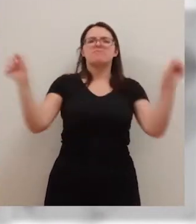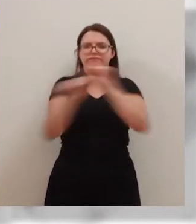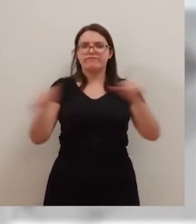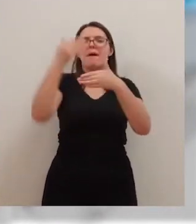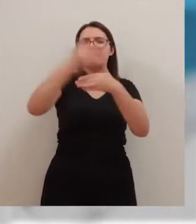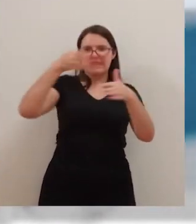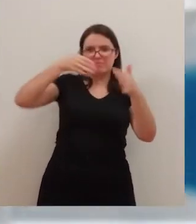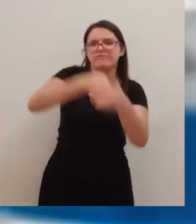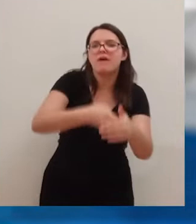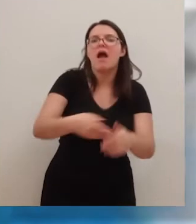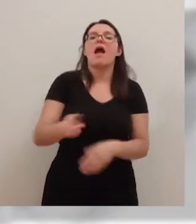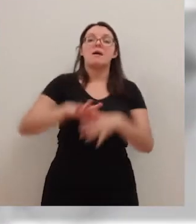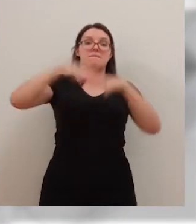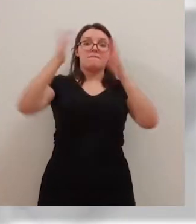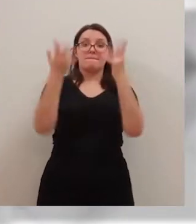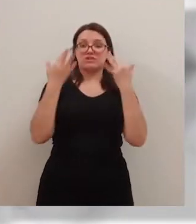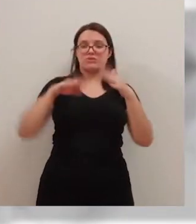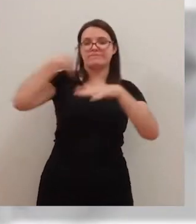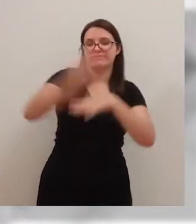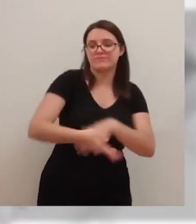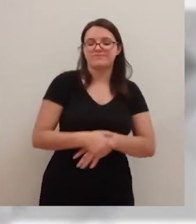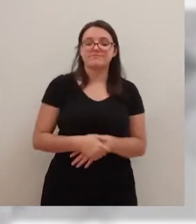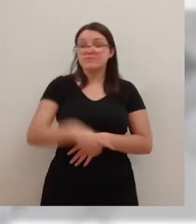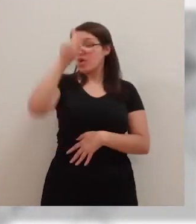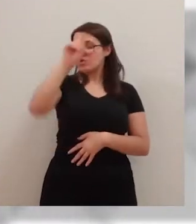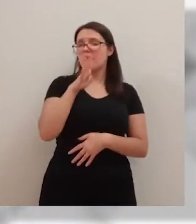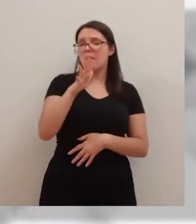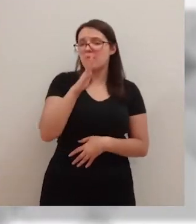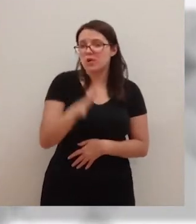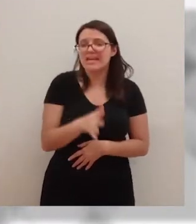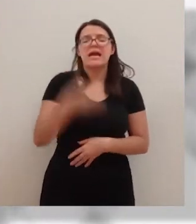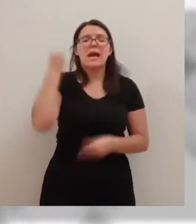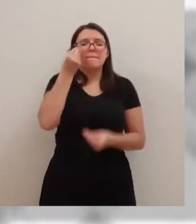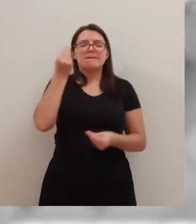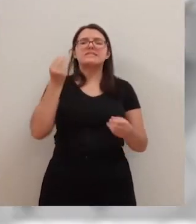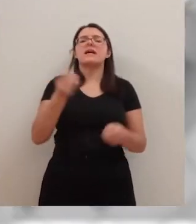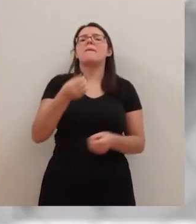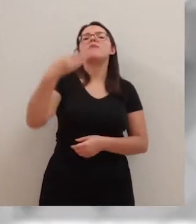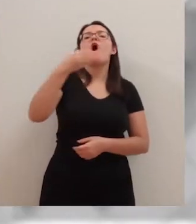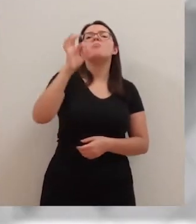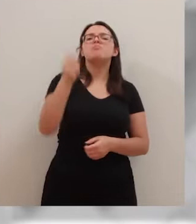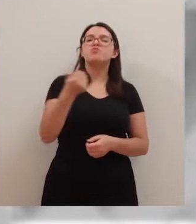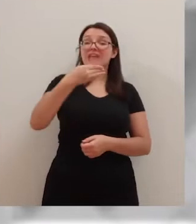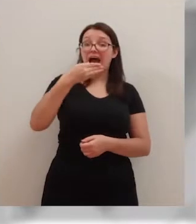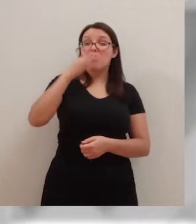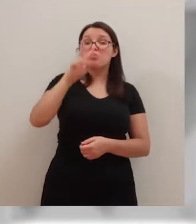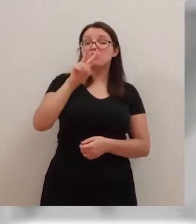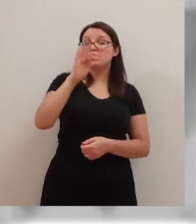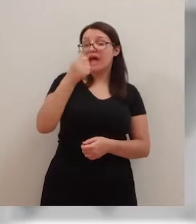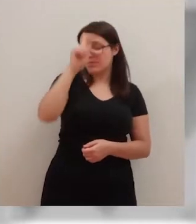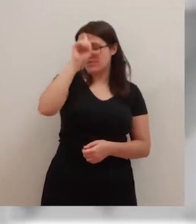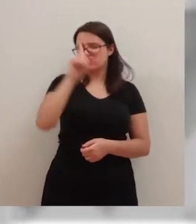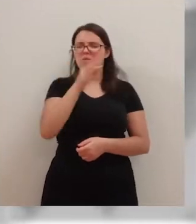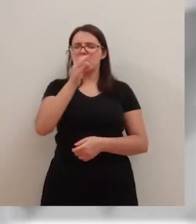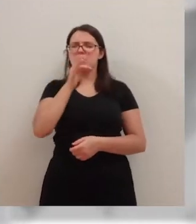y caer al patio. No se saben las causas, se hablaba de una bombona de butano, pero no se sabe ninguna cuestión más.